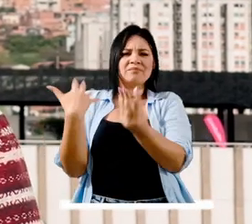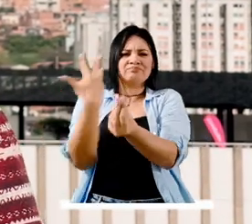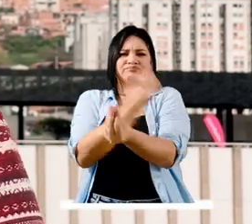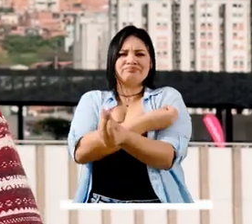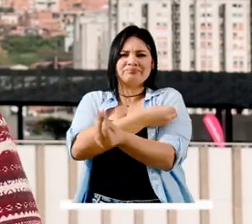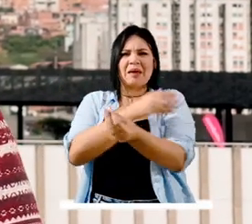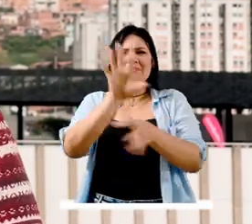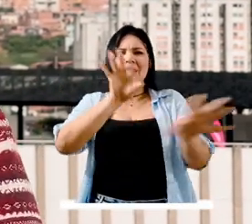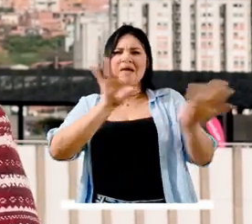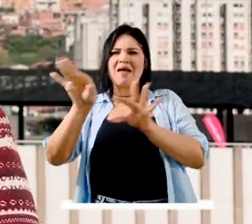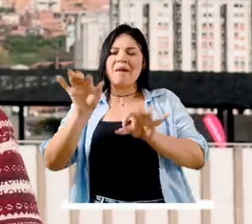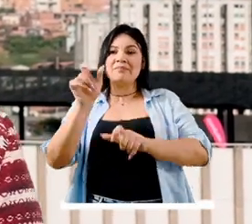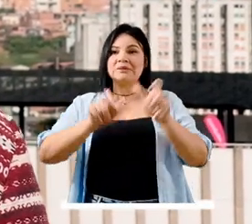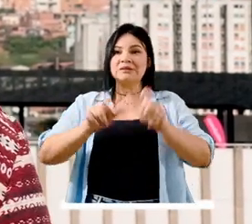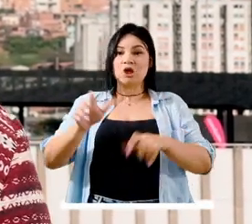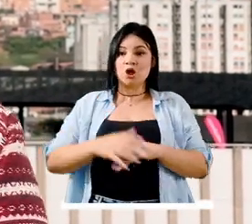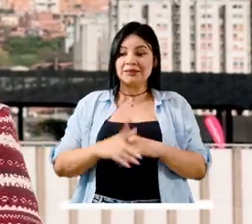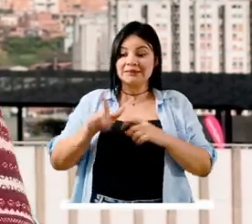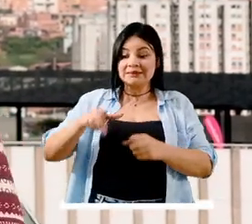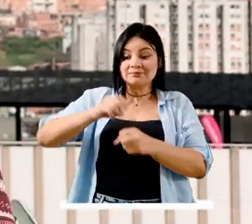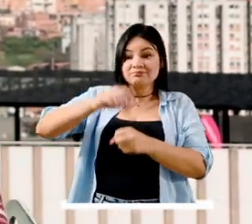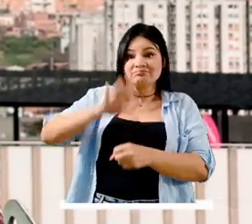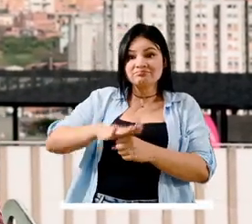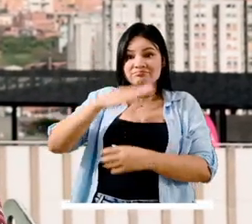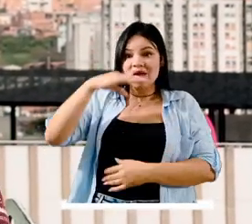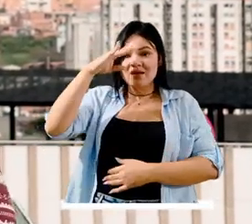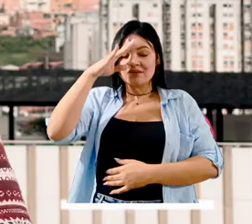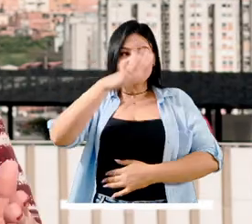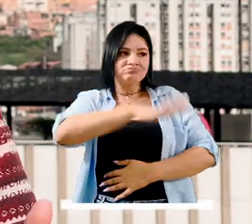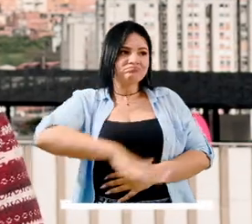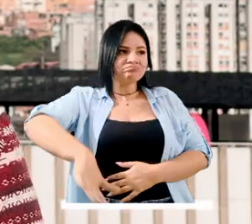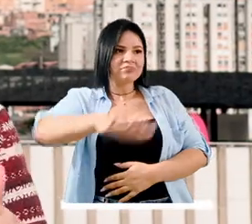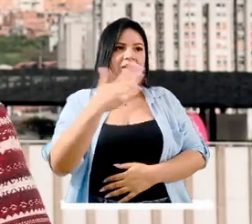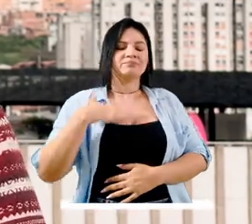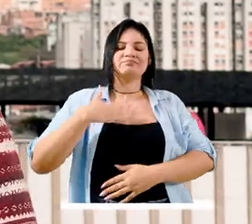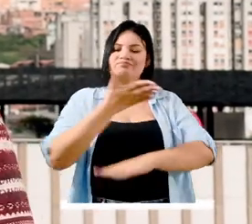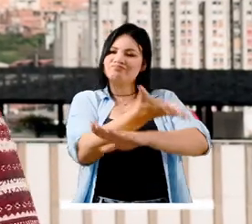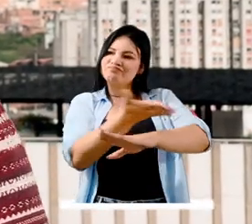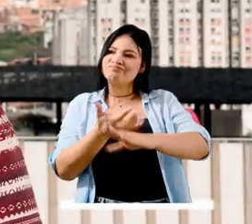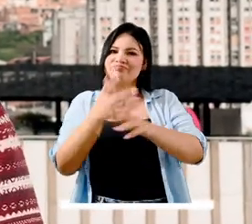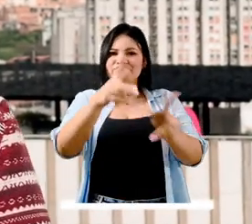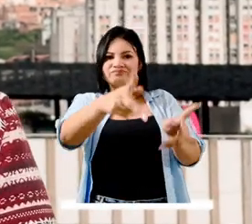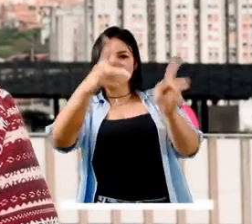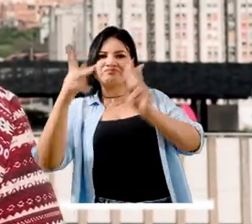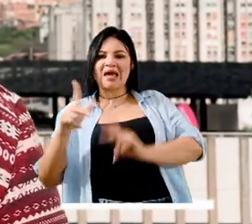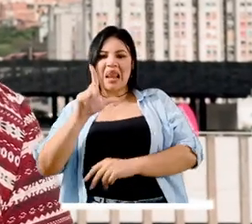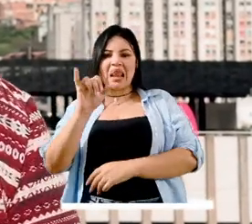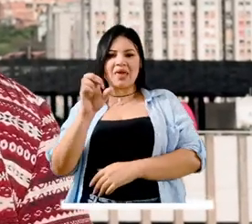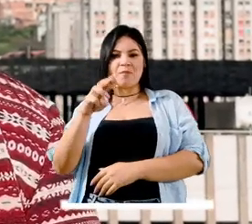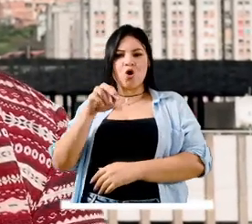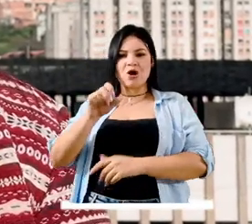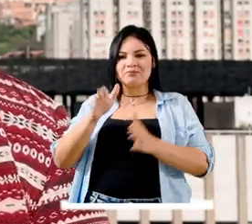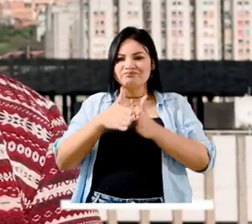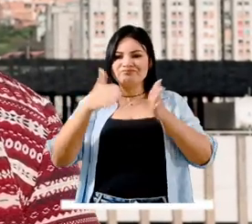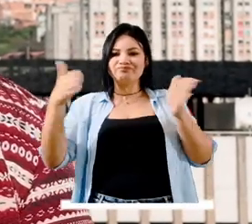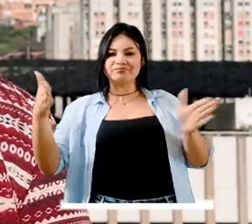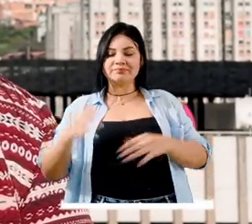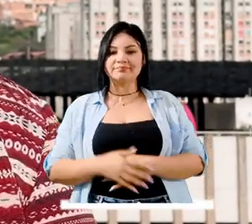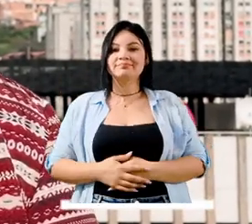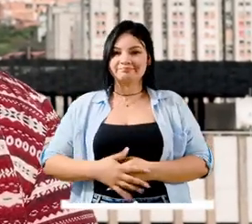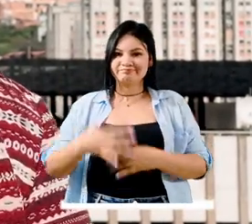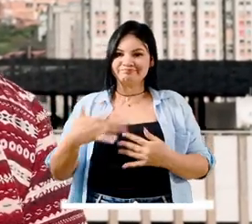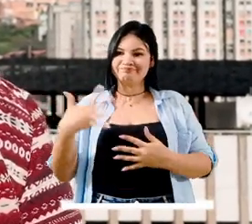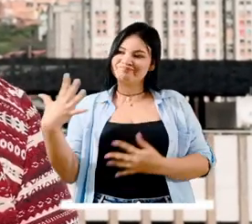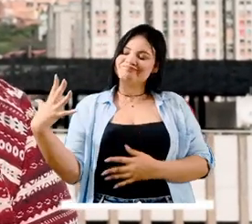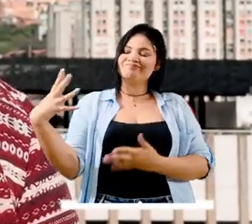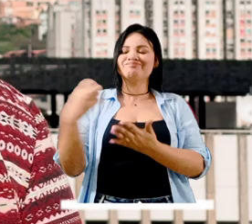pradeños que permitirá exigirle al Distrito de Medellín y al área metropolitana la ampliación del Puente de la Limona En primera instancia hemos ganado esta acción popular